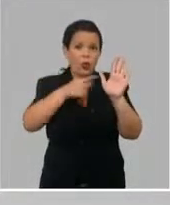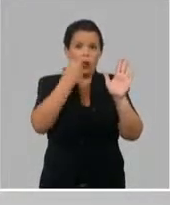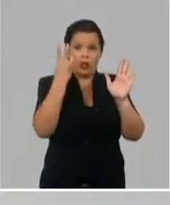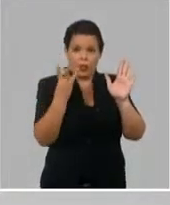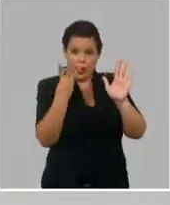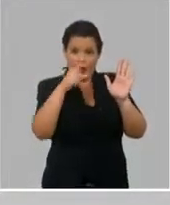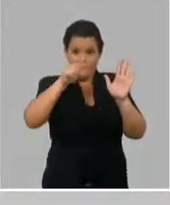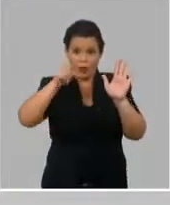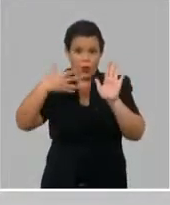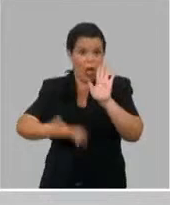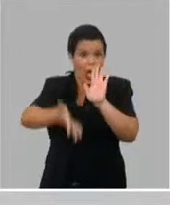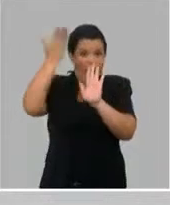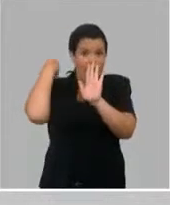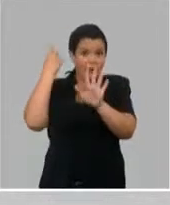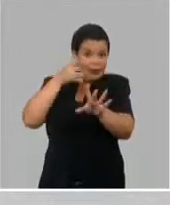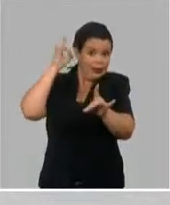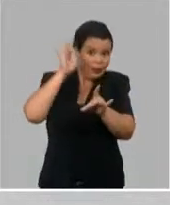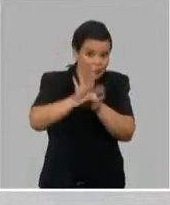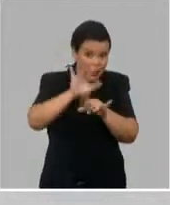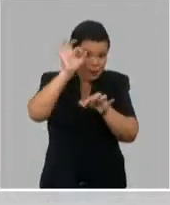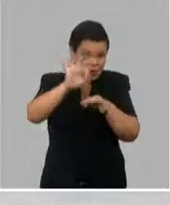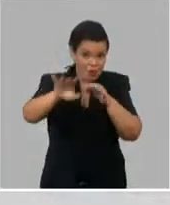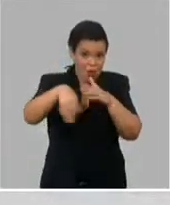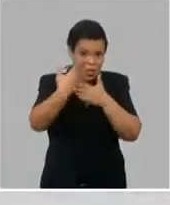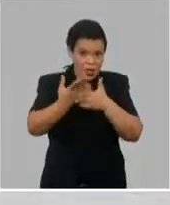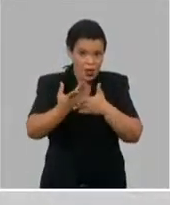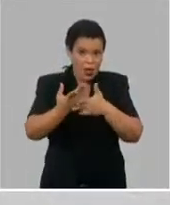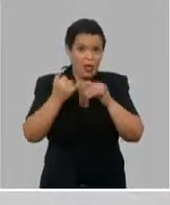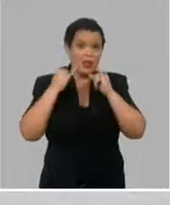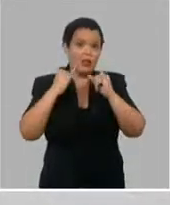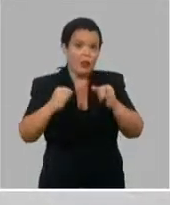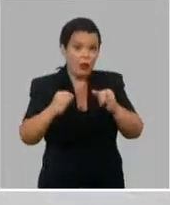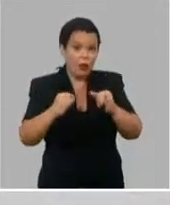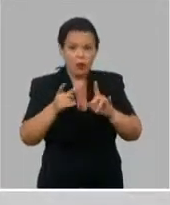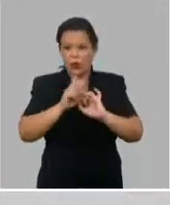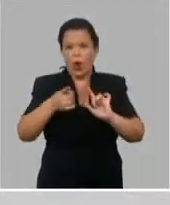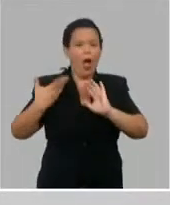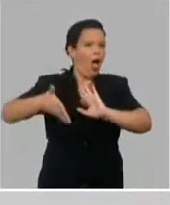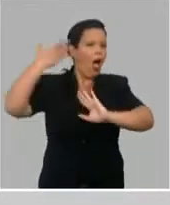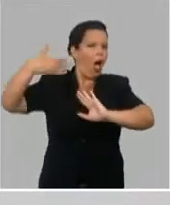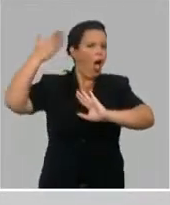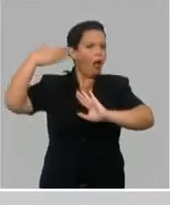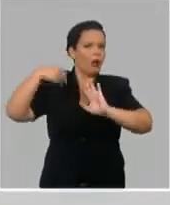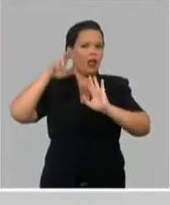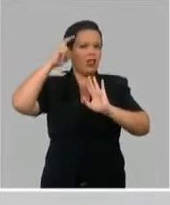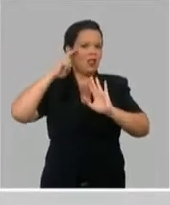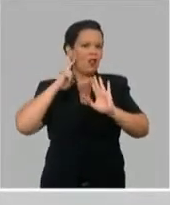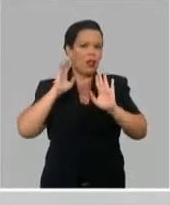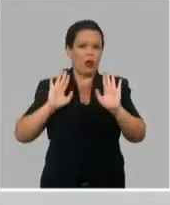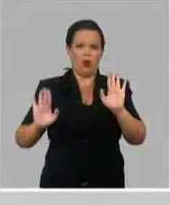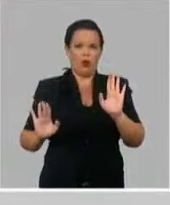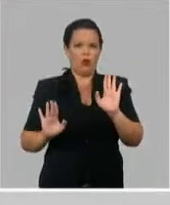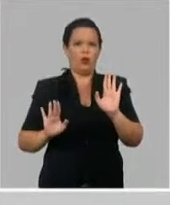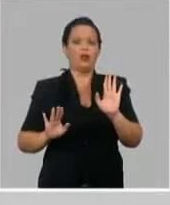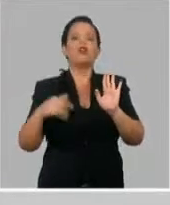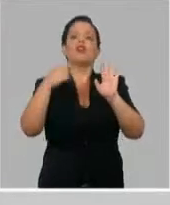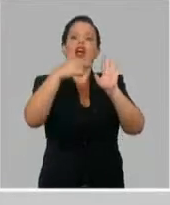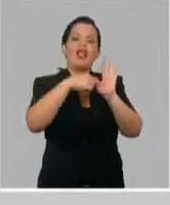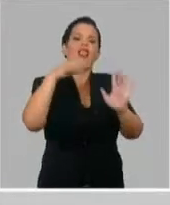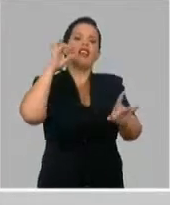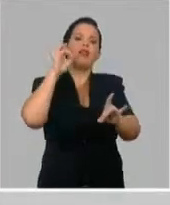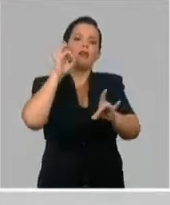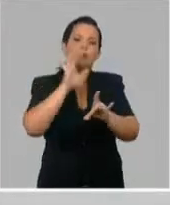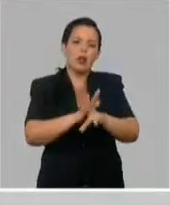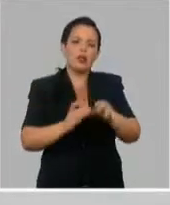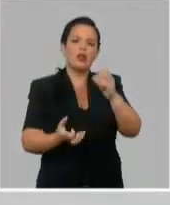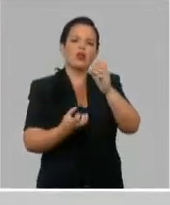El propio informe de la Academia de Ciencias de Estados Unidos, cuando evalúa las pruebas vestibulares, las pone en duda. Por lo tanto,